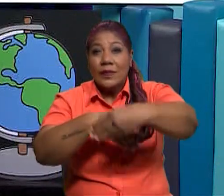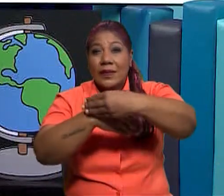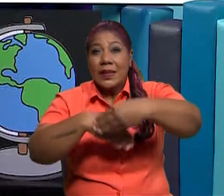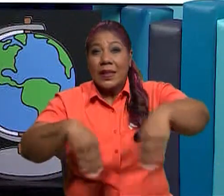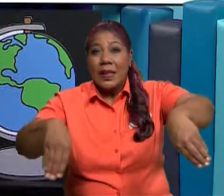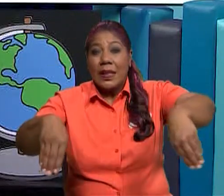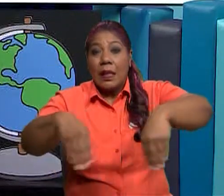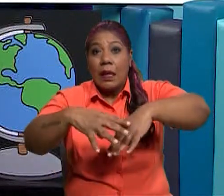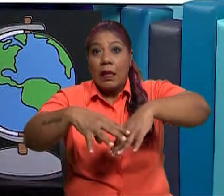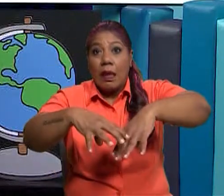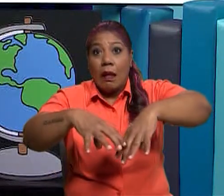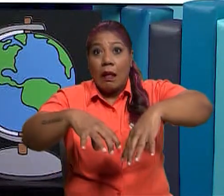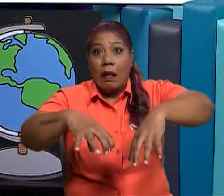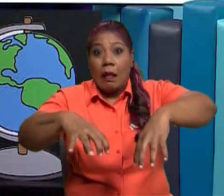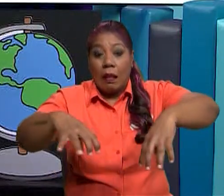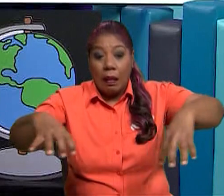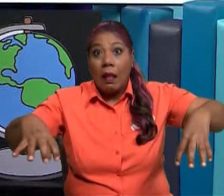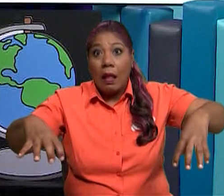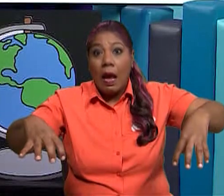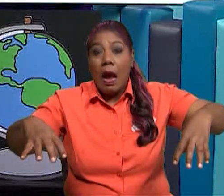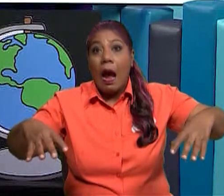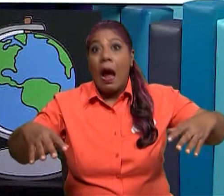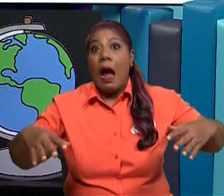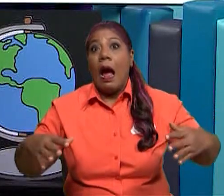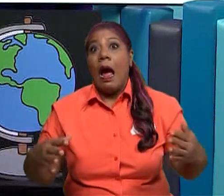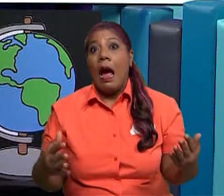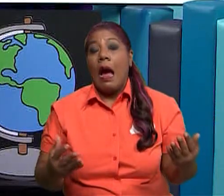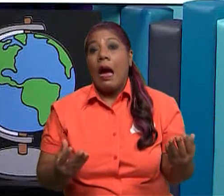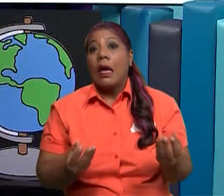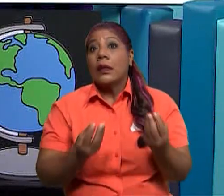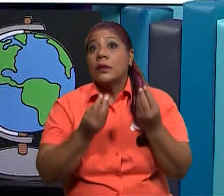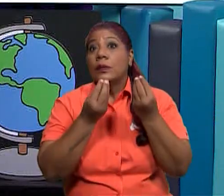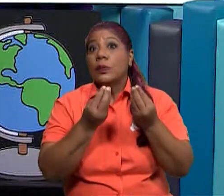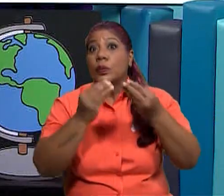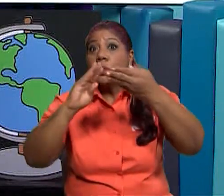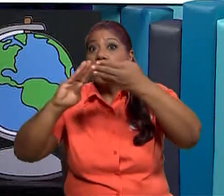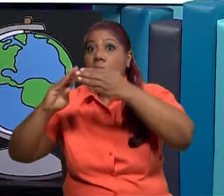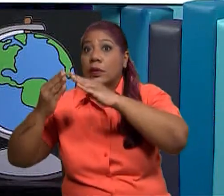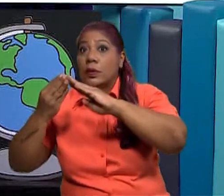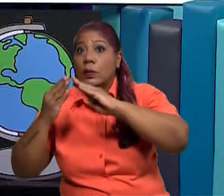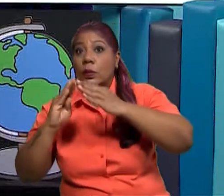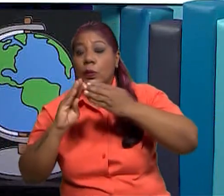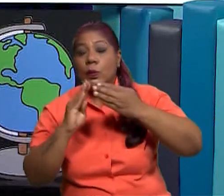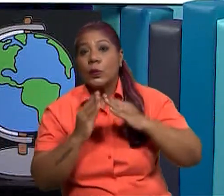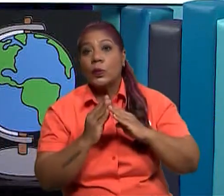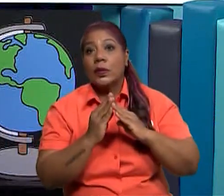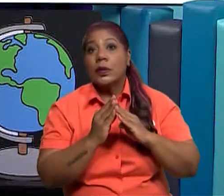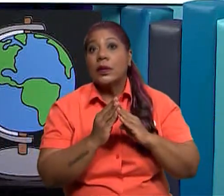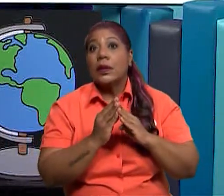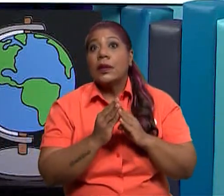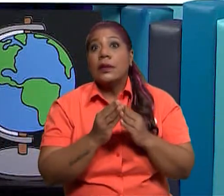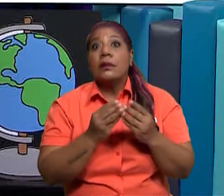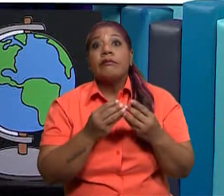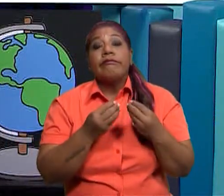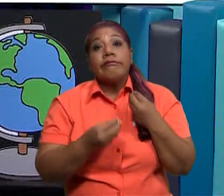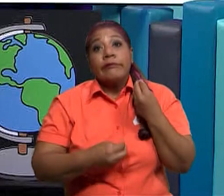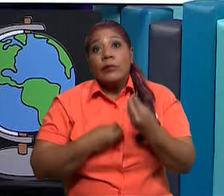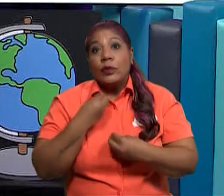se derrumbó? Muchas personas damnificadas y personas desaparecidas. Vamos a continuar con nuestro texto.